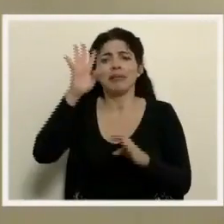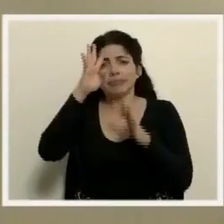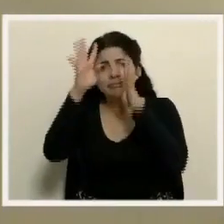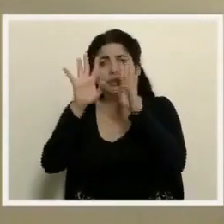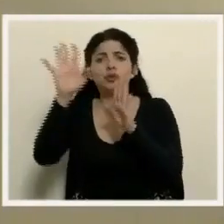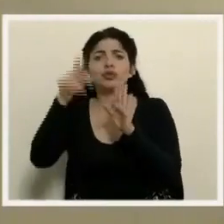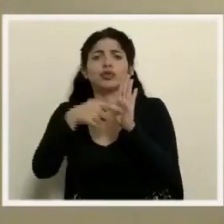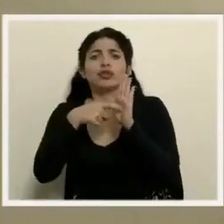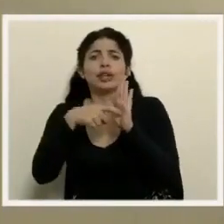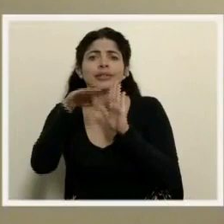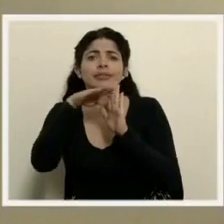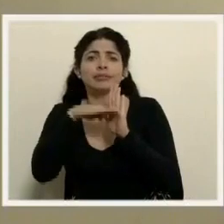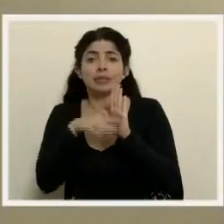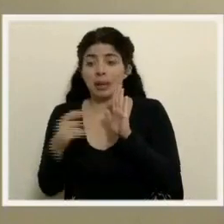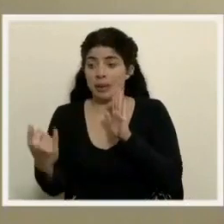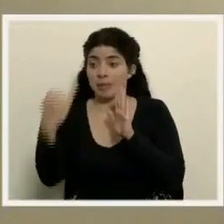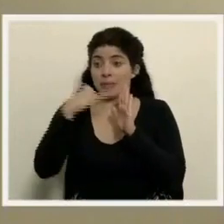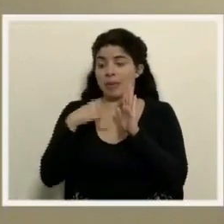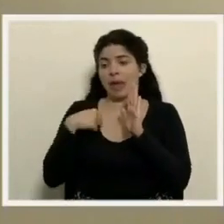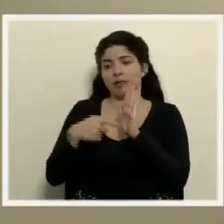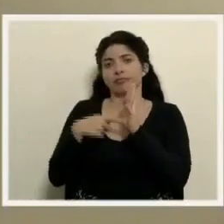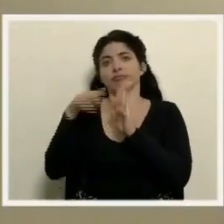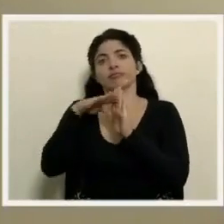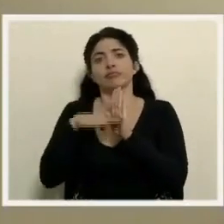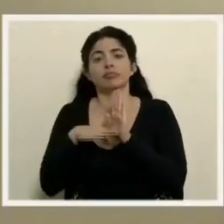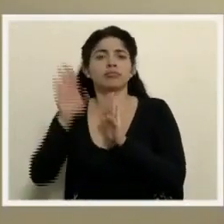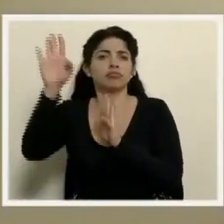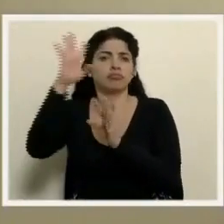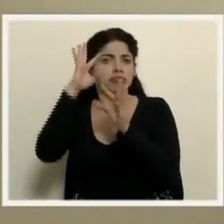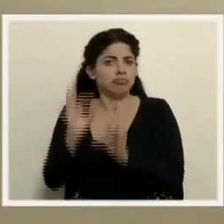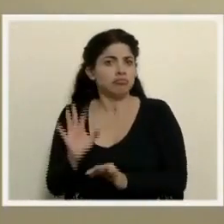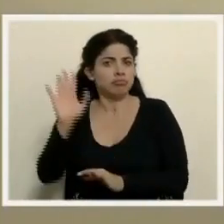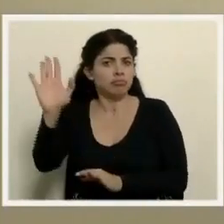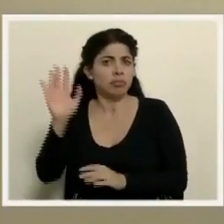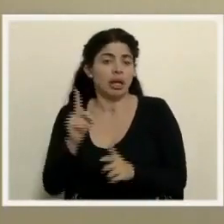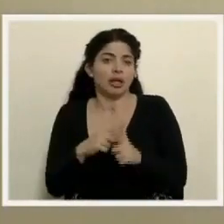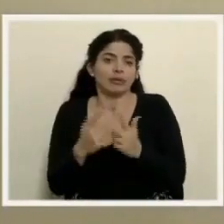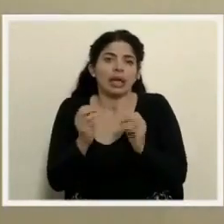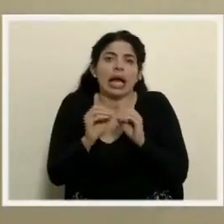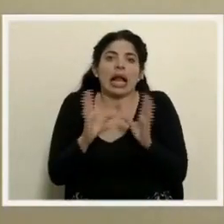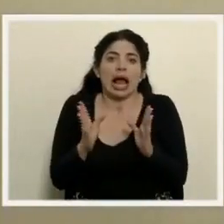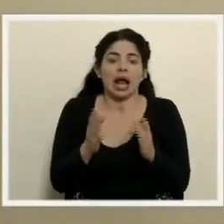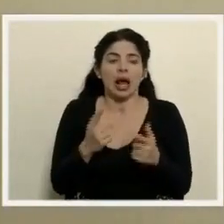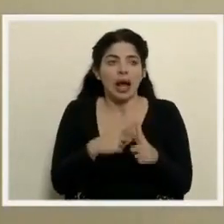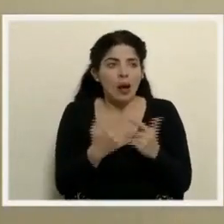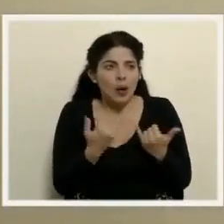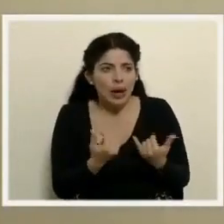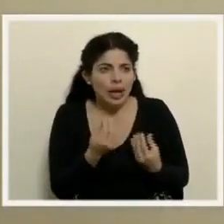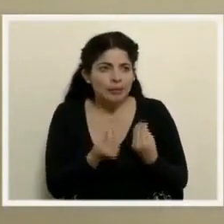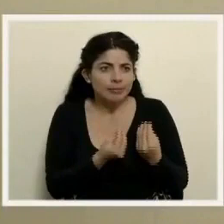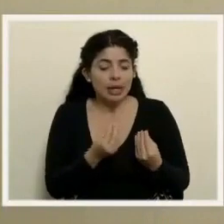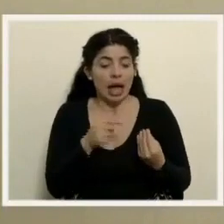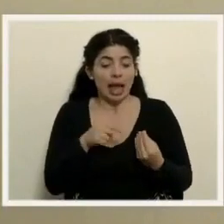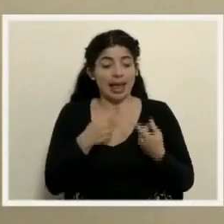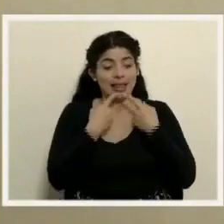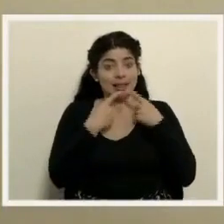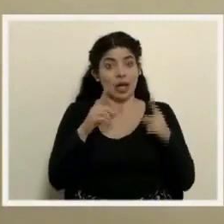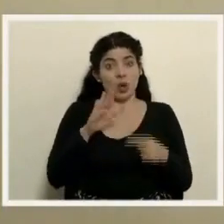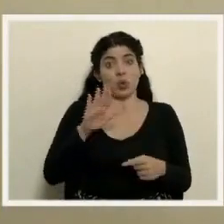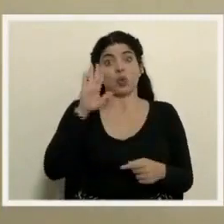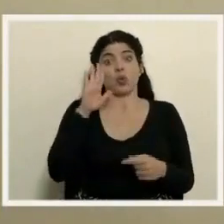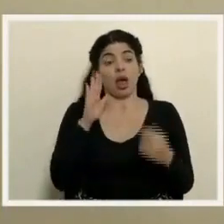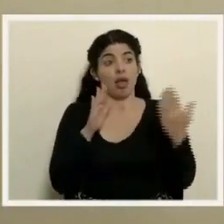los requisitos que ellos consideren. Y pues es claro que con esto de la declaración jurada